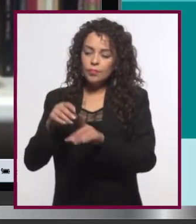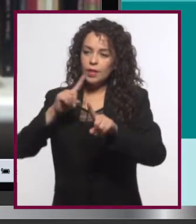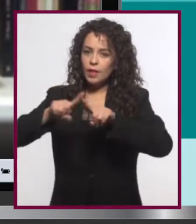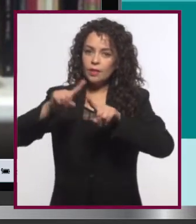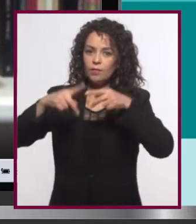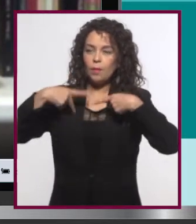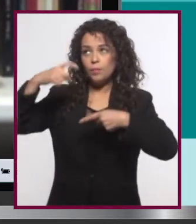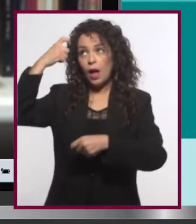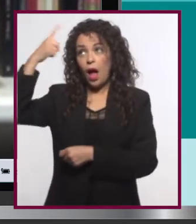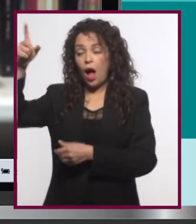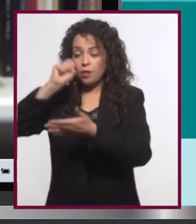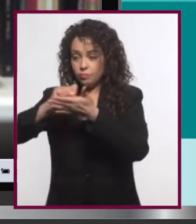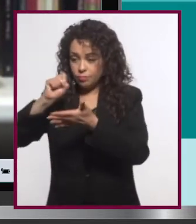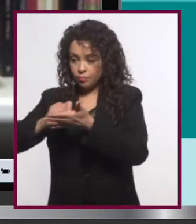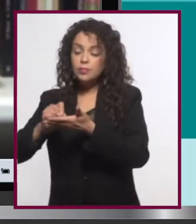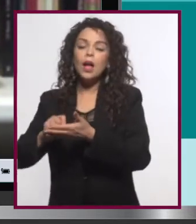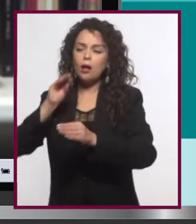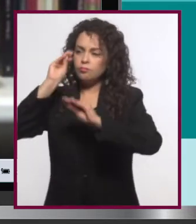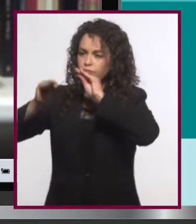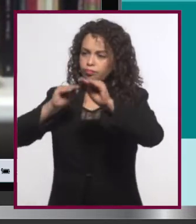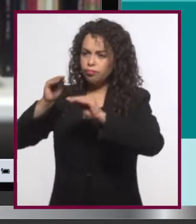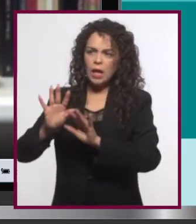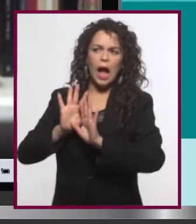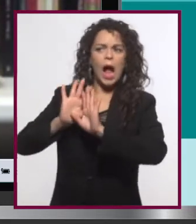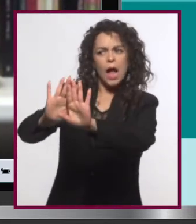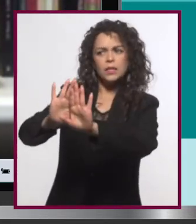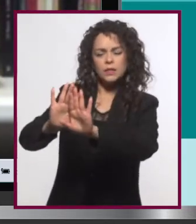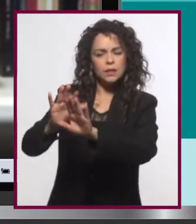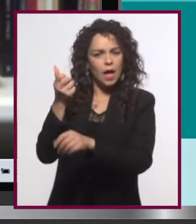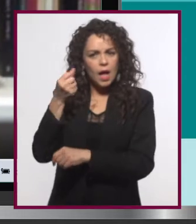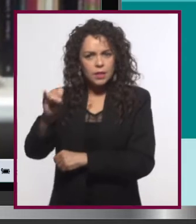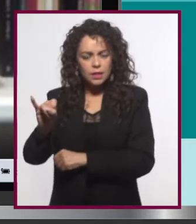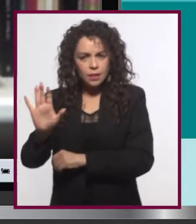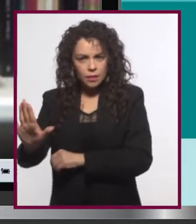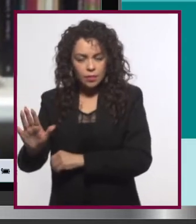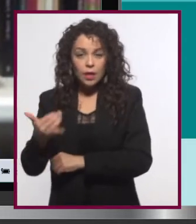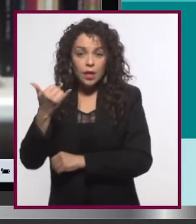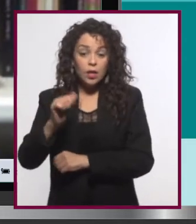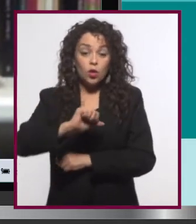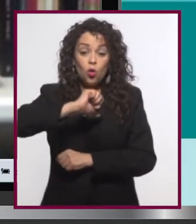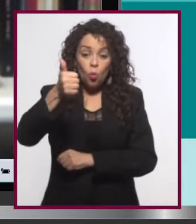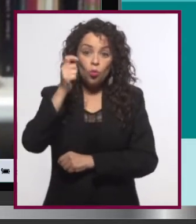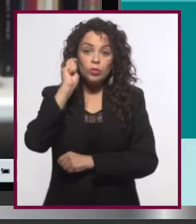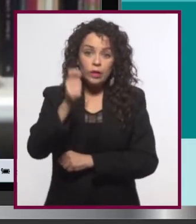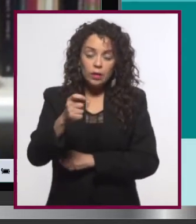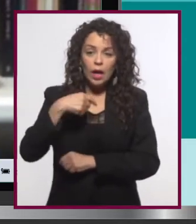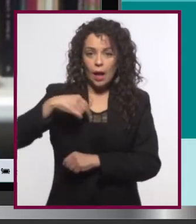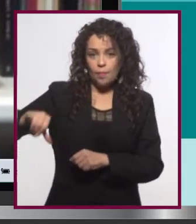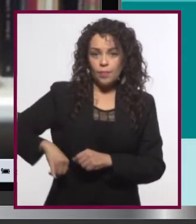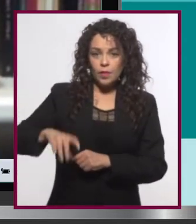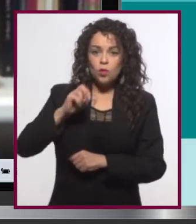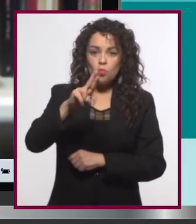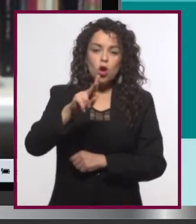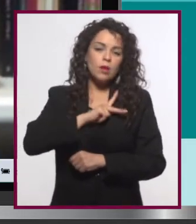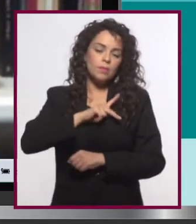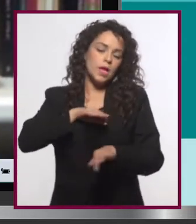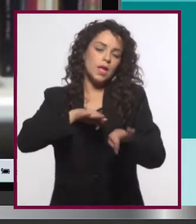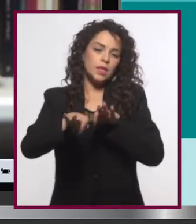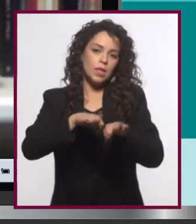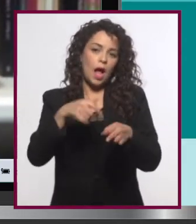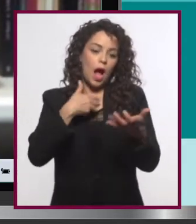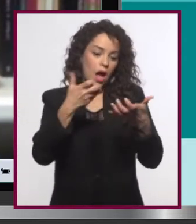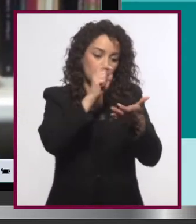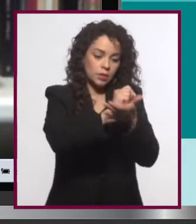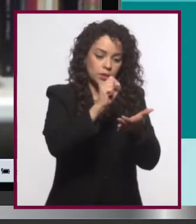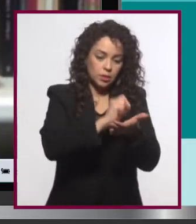autoras y autores y se quedan ahí como una selección en proceso. Y además trae otras cosas que me interesan por mi trabajo